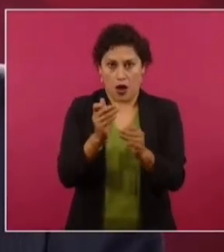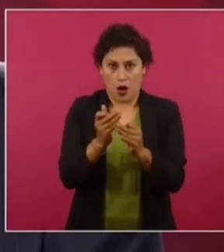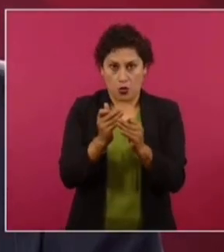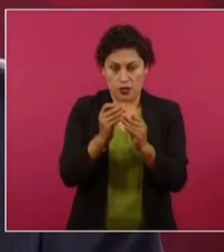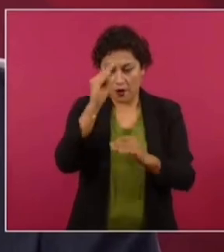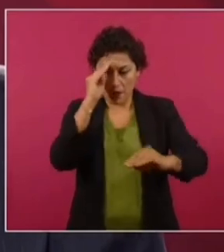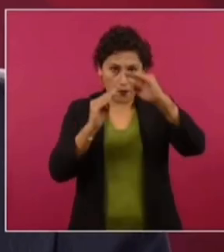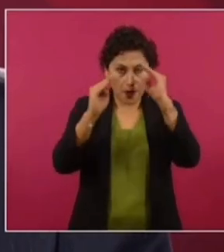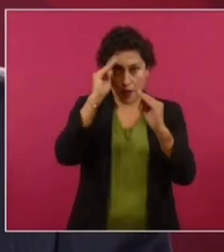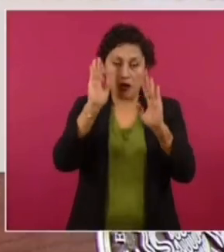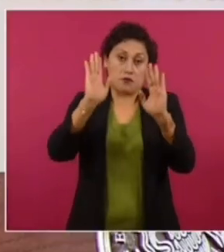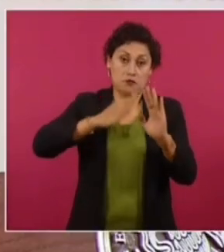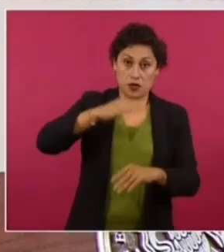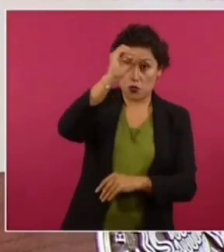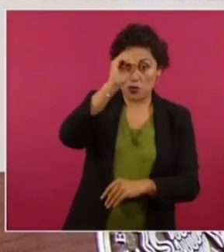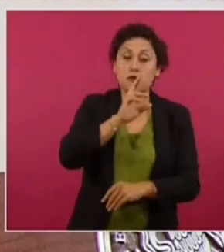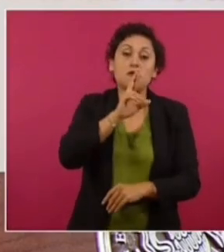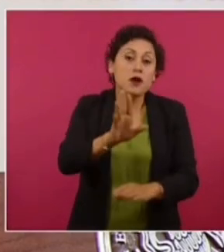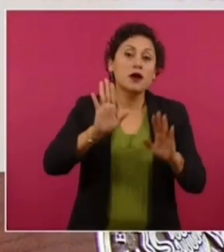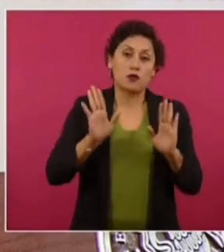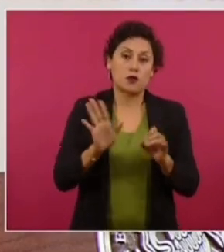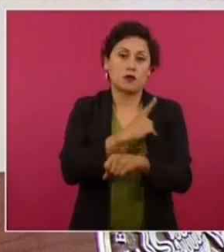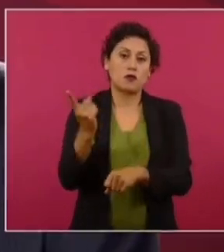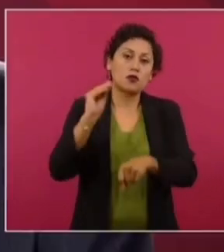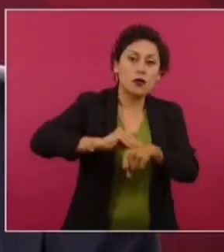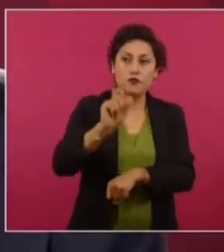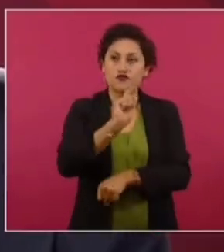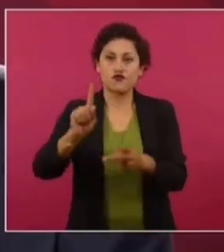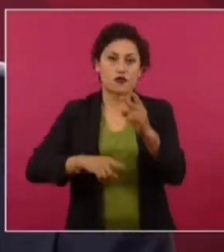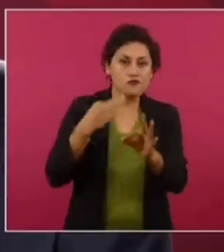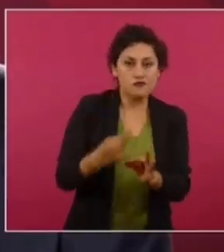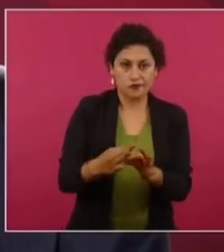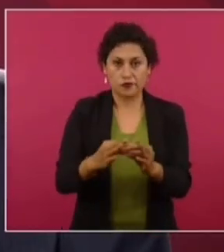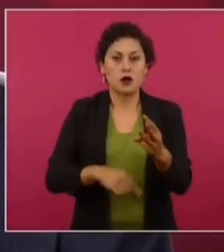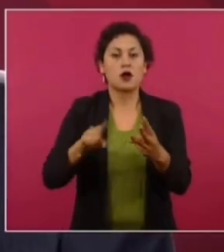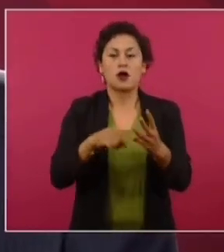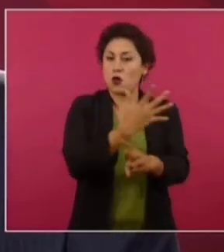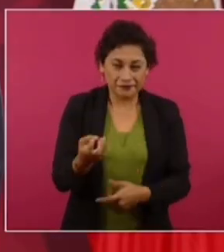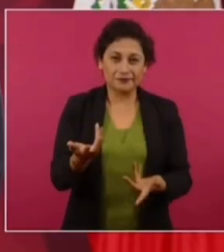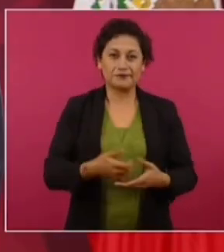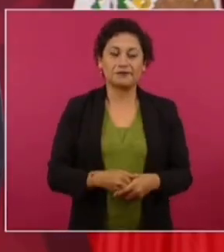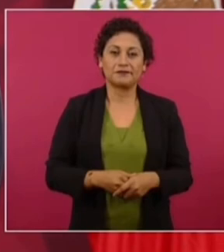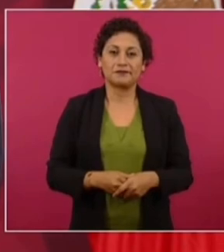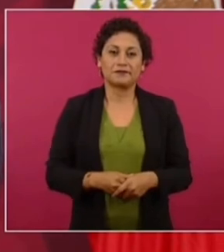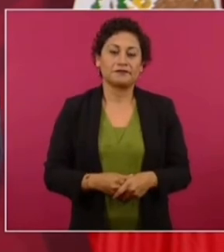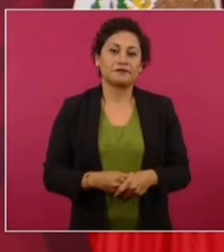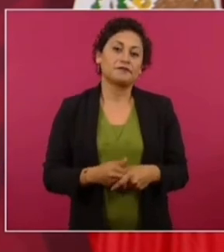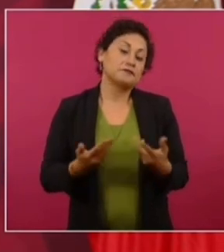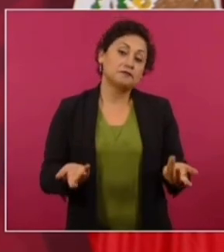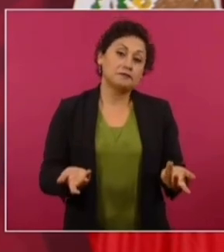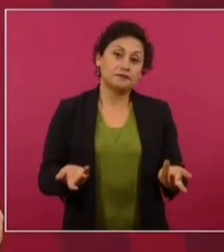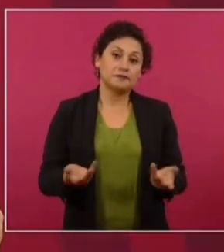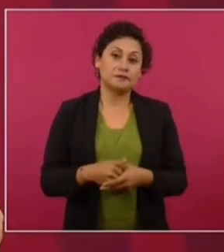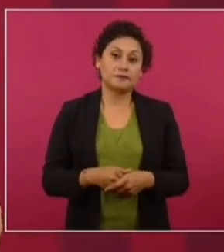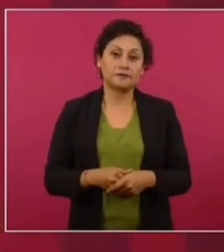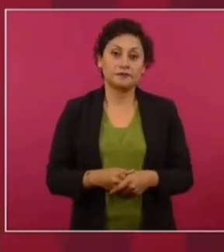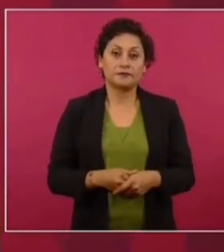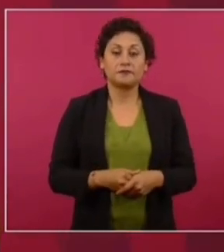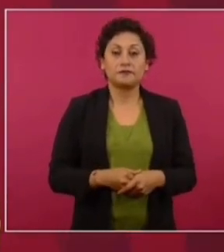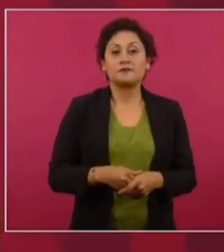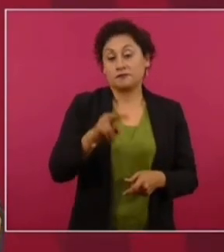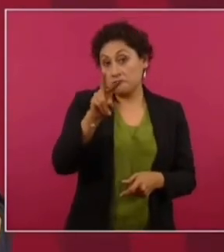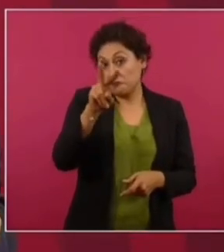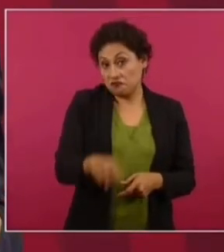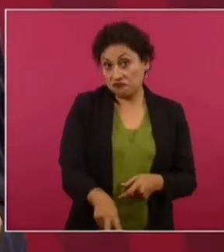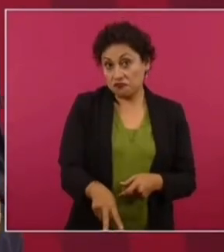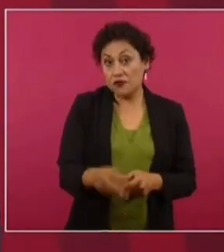que yo considero va a ser mejor? Por profesionalismo, por disciplina, por honestidad. Entonces, sí, es interesante el